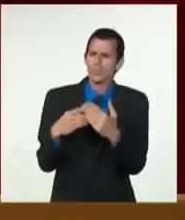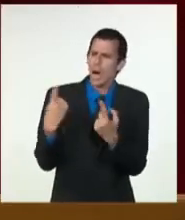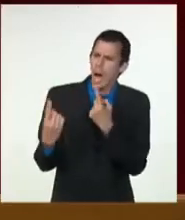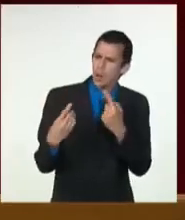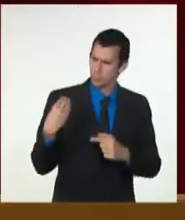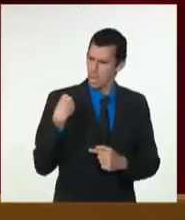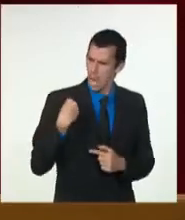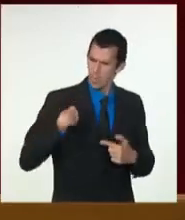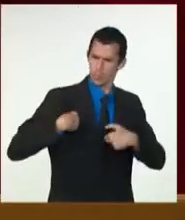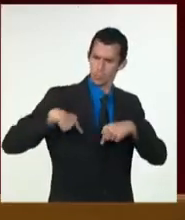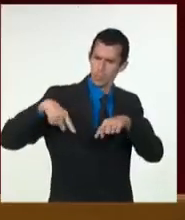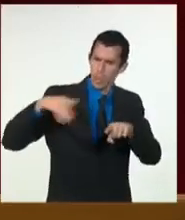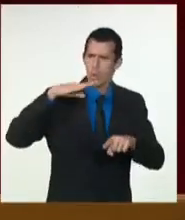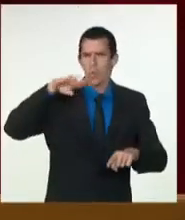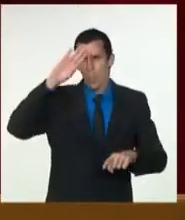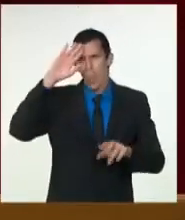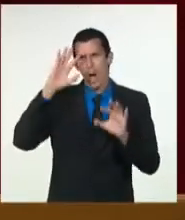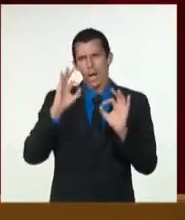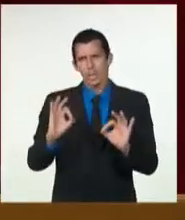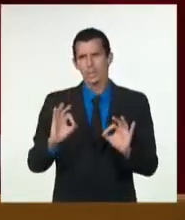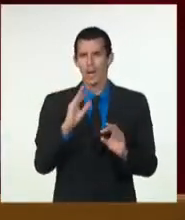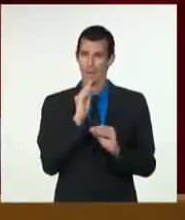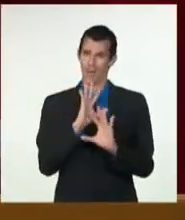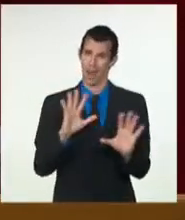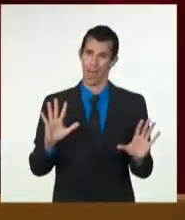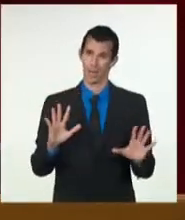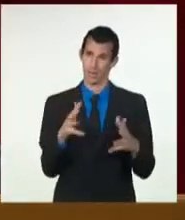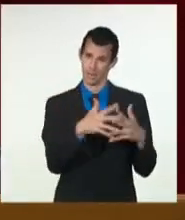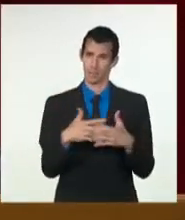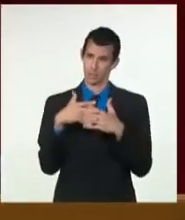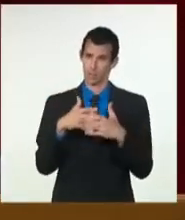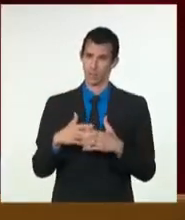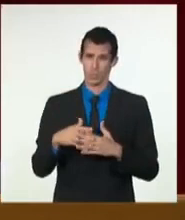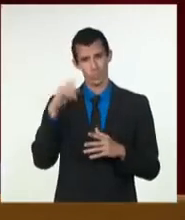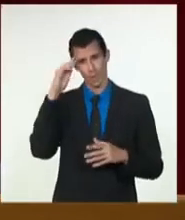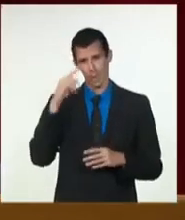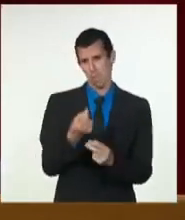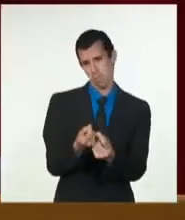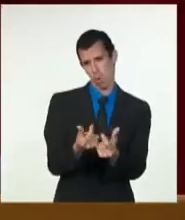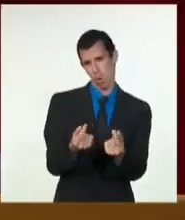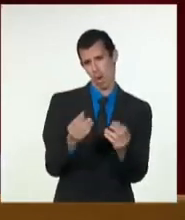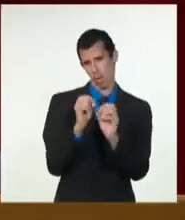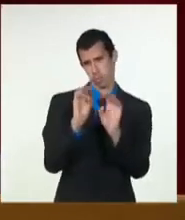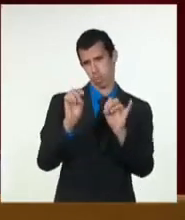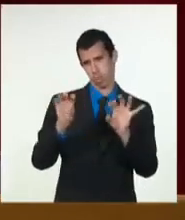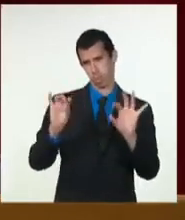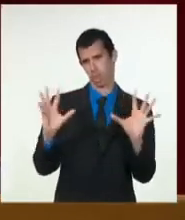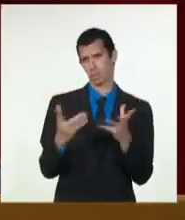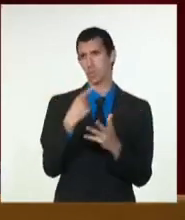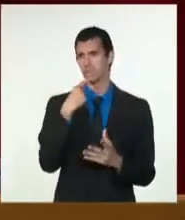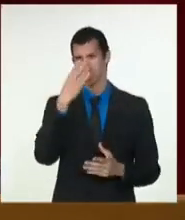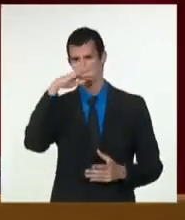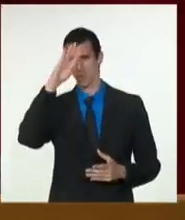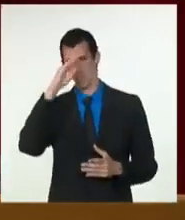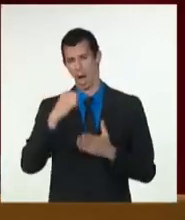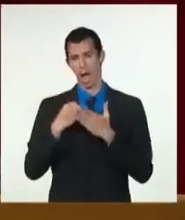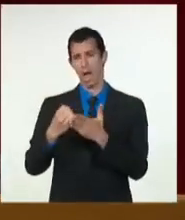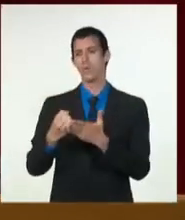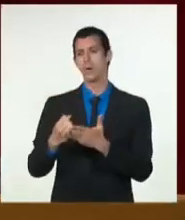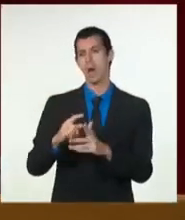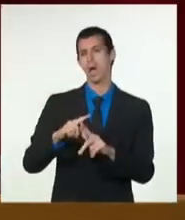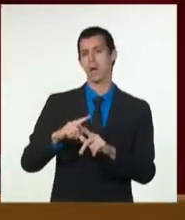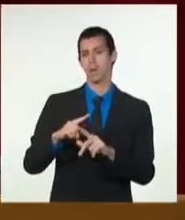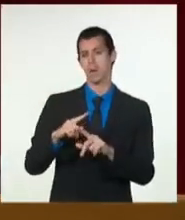mantenemos a pesar de la sucia campaña de los Estados Unidos para tratar de denigrar ese esfuerzo y privar a cientos de miles de